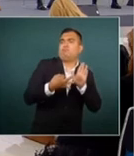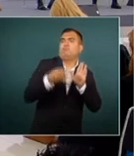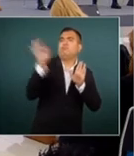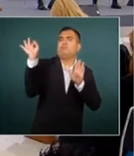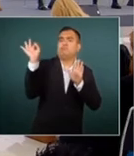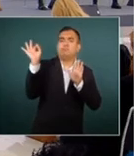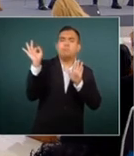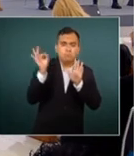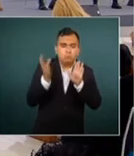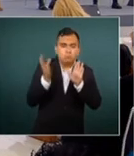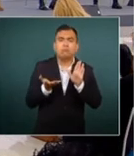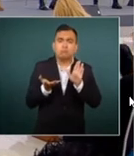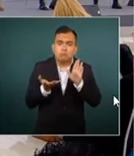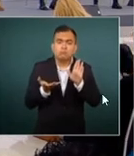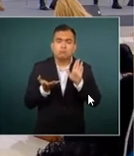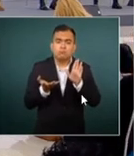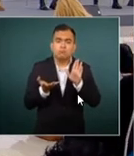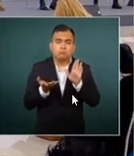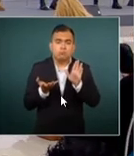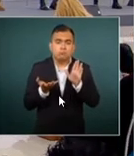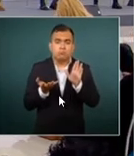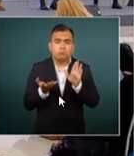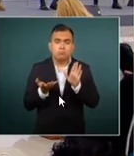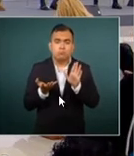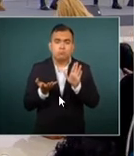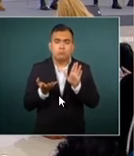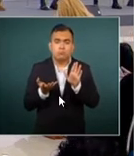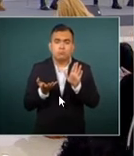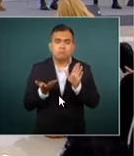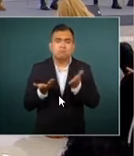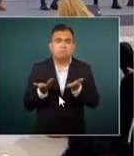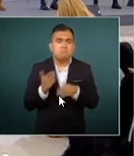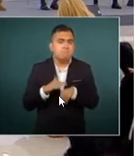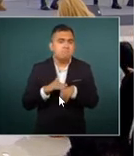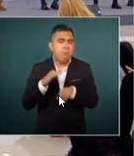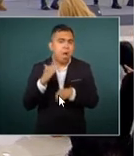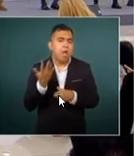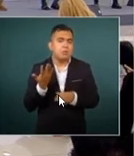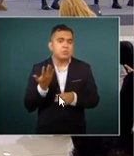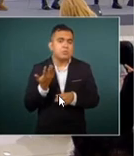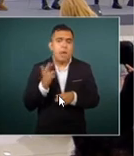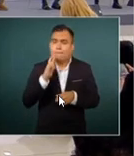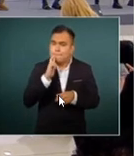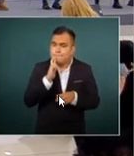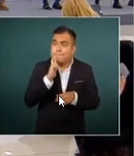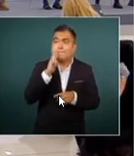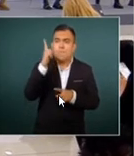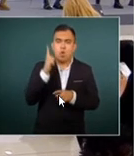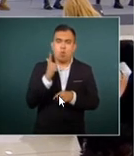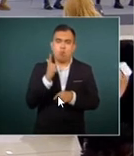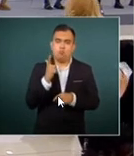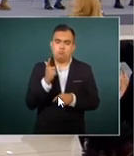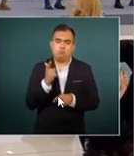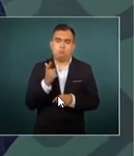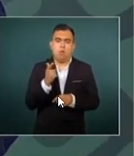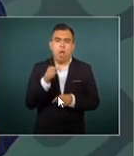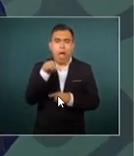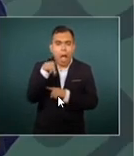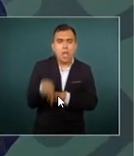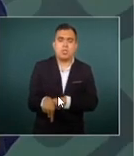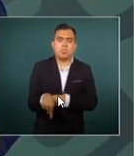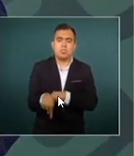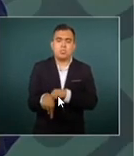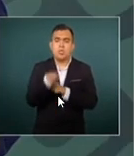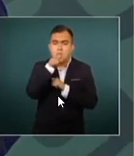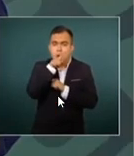ya en estos momentos comienza el presidente López Obrador a mencionar el